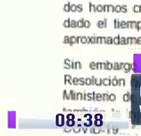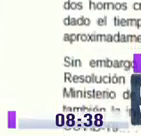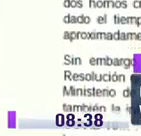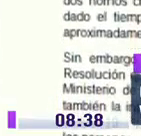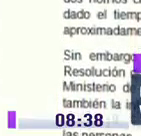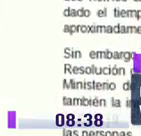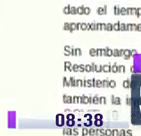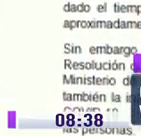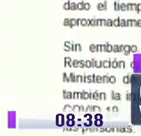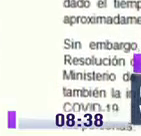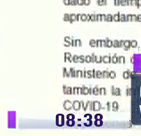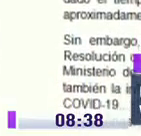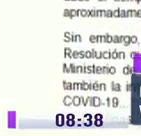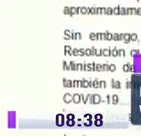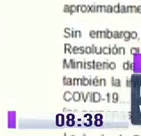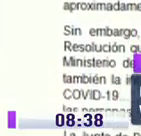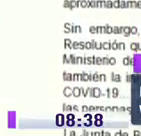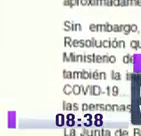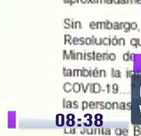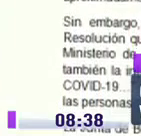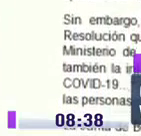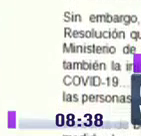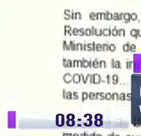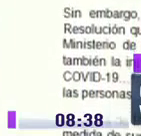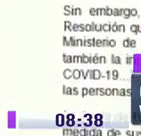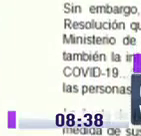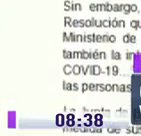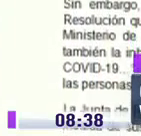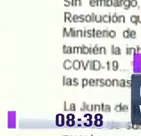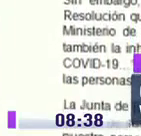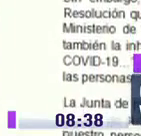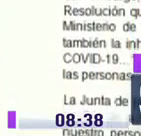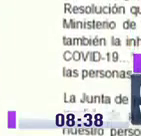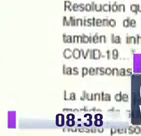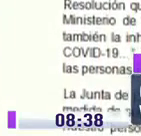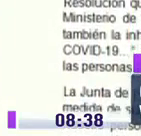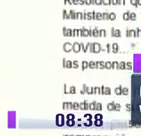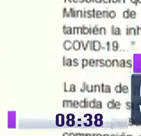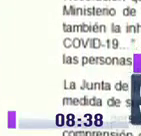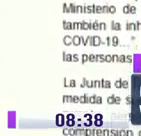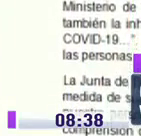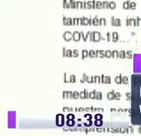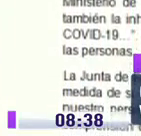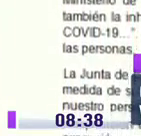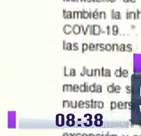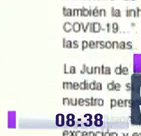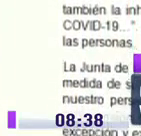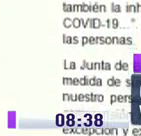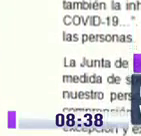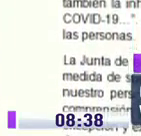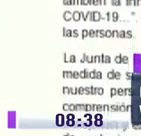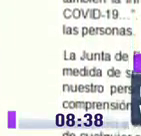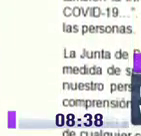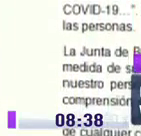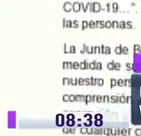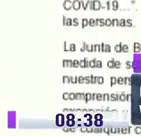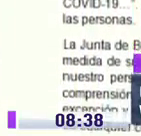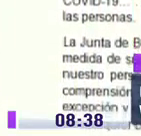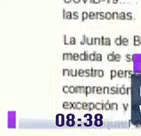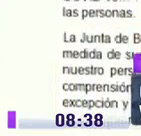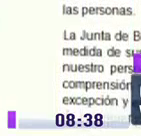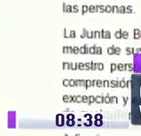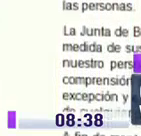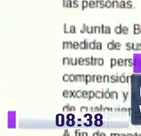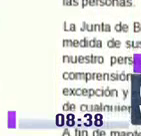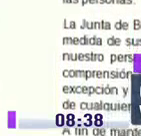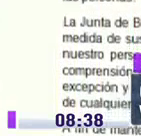de Beneficencia, en un comunicado días atrás, informó que redobla los esfuerzos y lo seguirá haciendo en la medida de sus capacidades reales. No